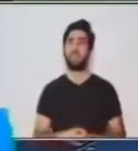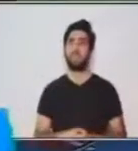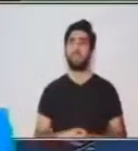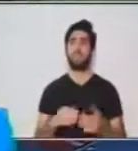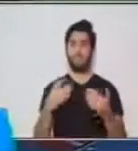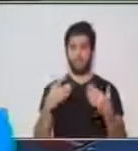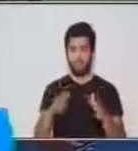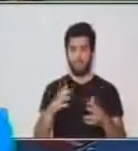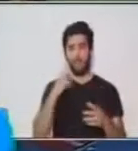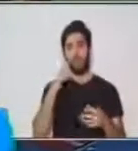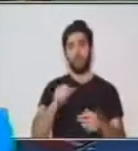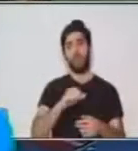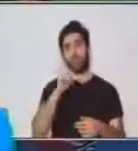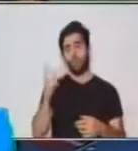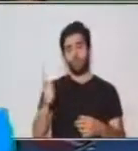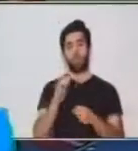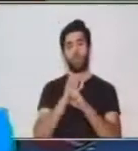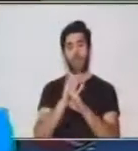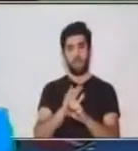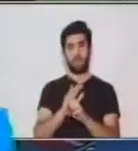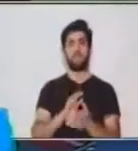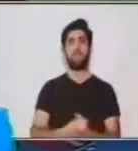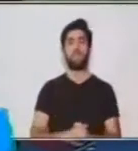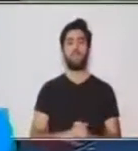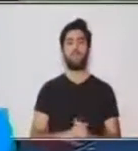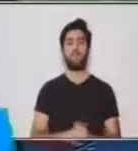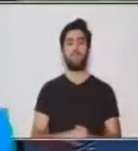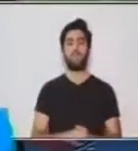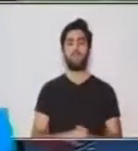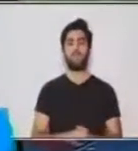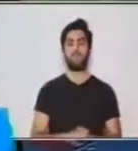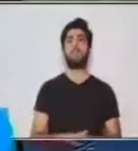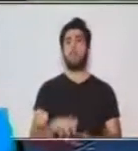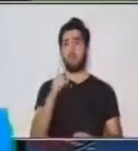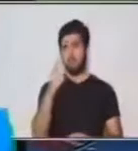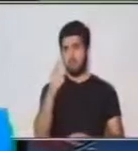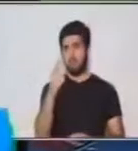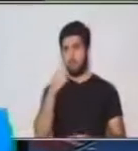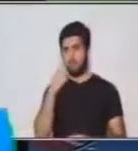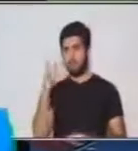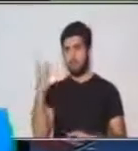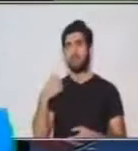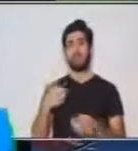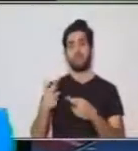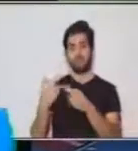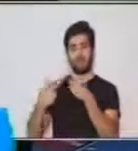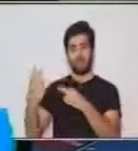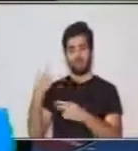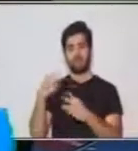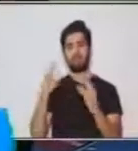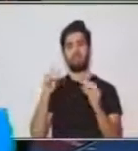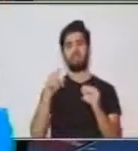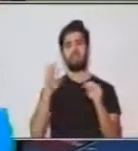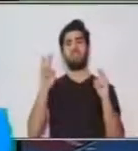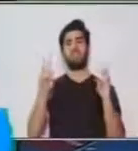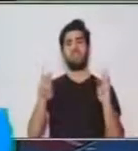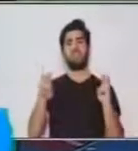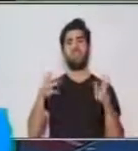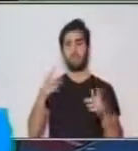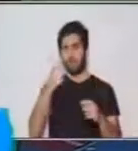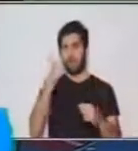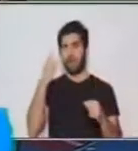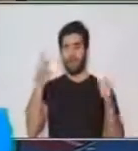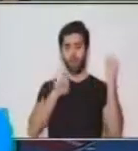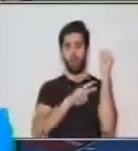Pongamos un ejemplo. Regresemos a lo que platicábamos hace un momento. El viaje a